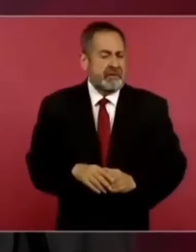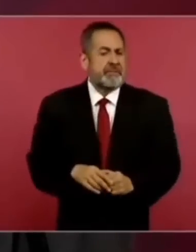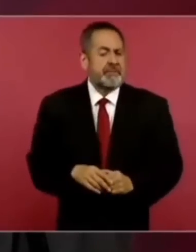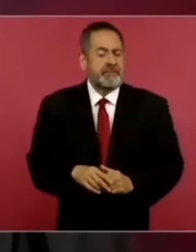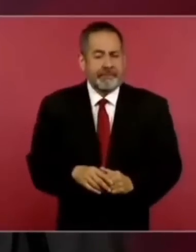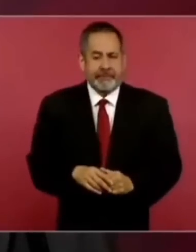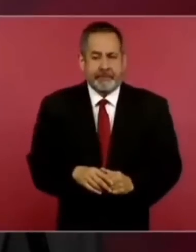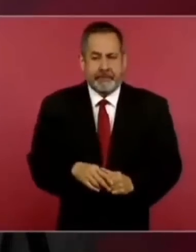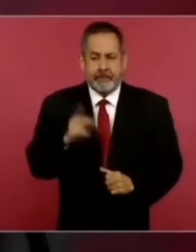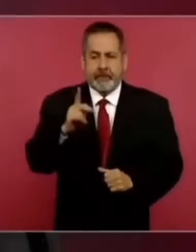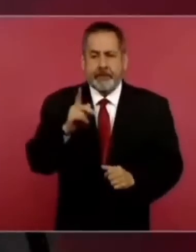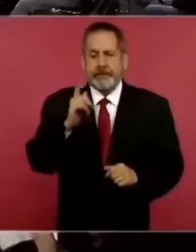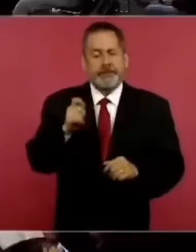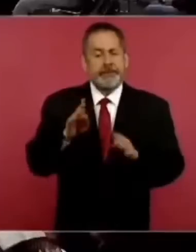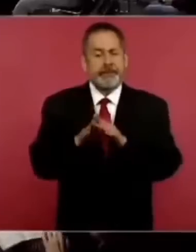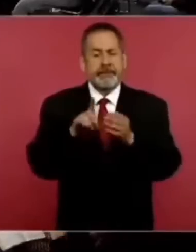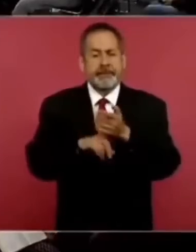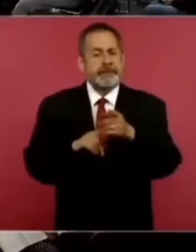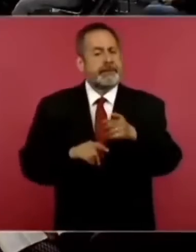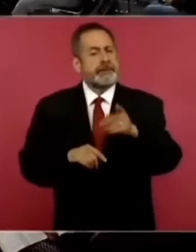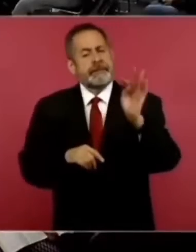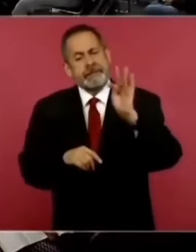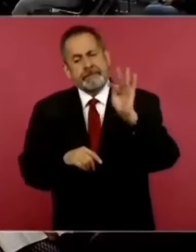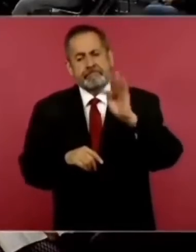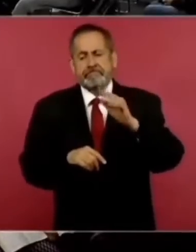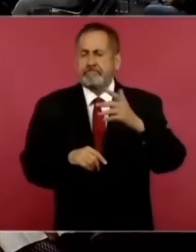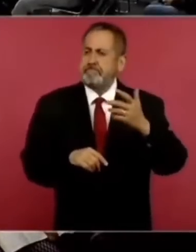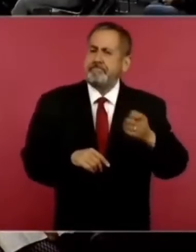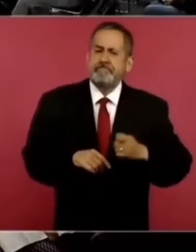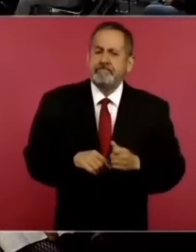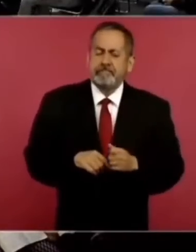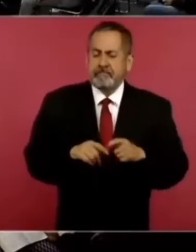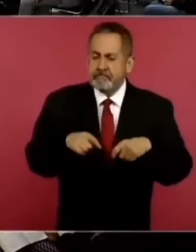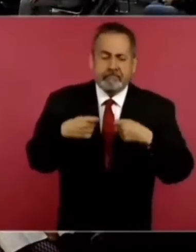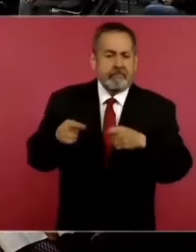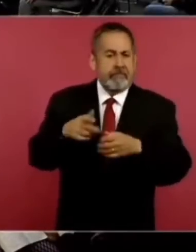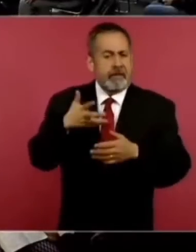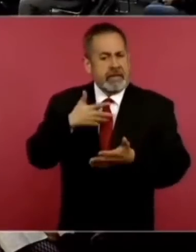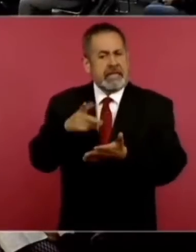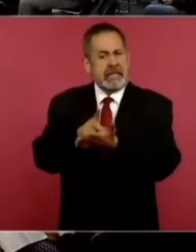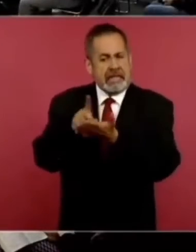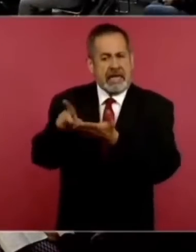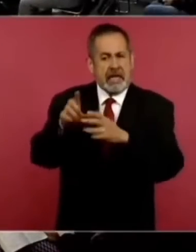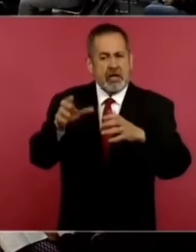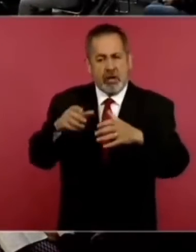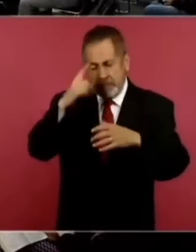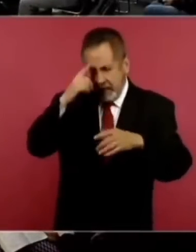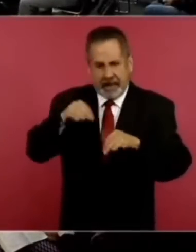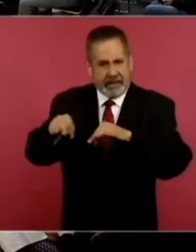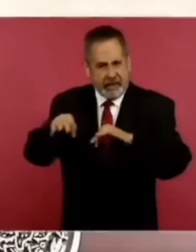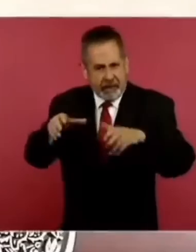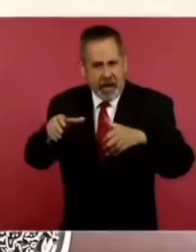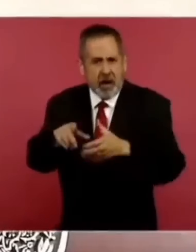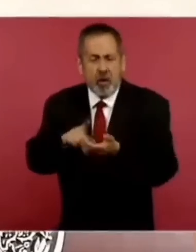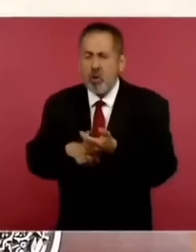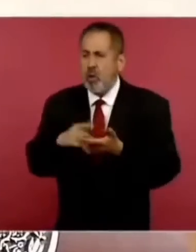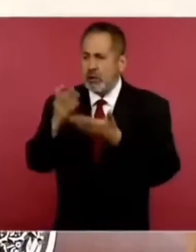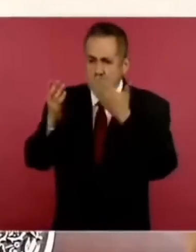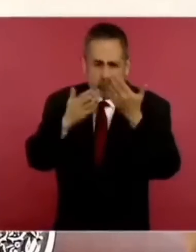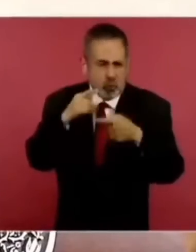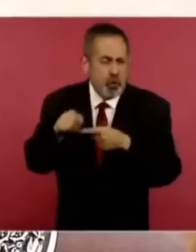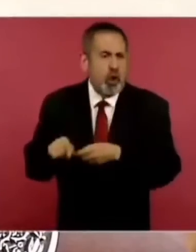Pero bueno, si se tiene garantizado el derecho al trabajo, al